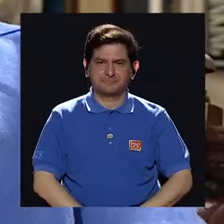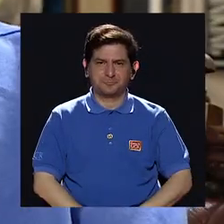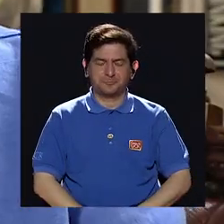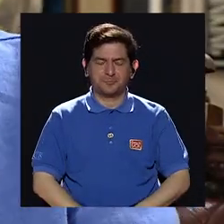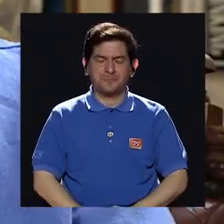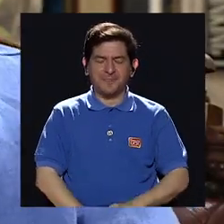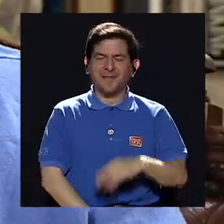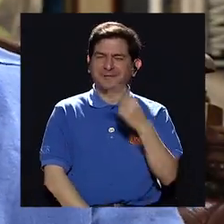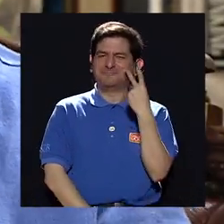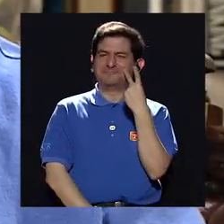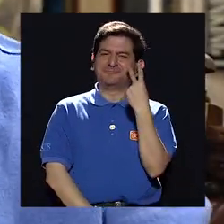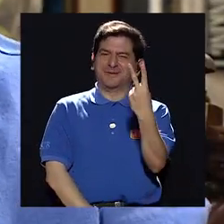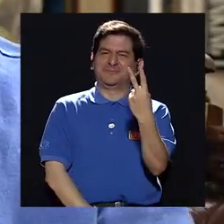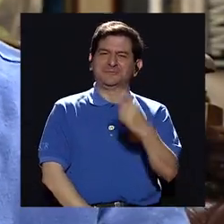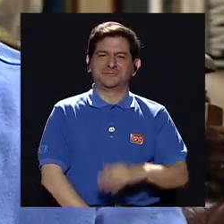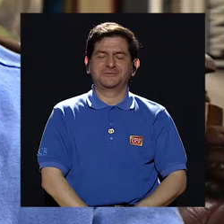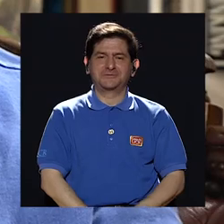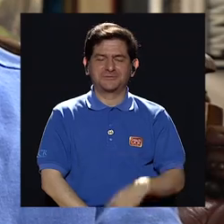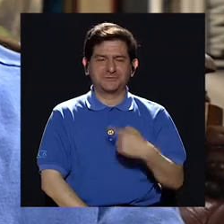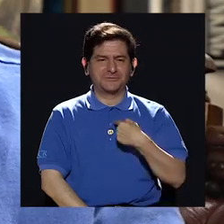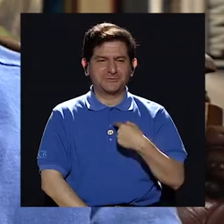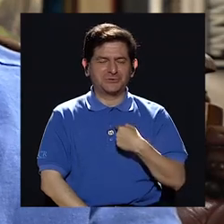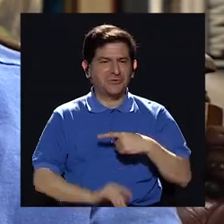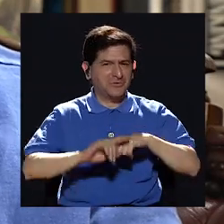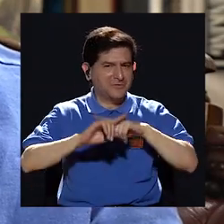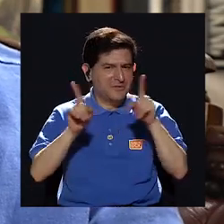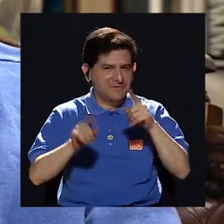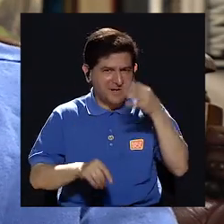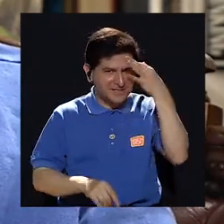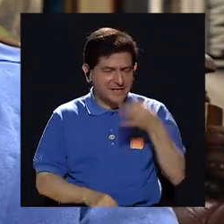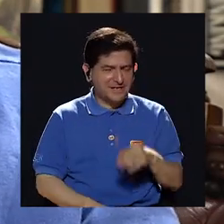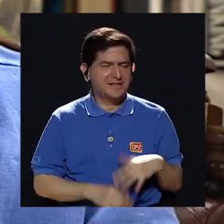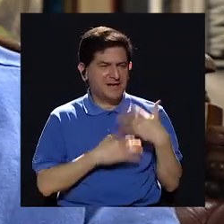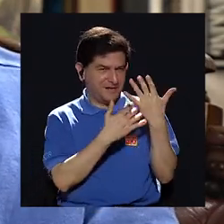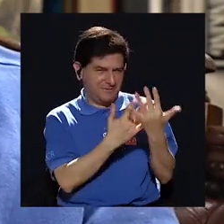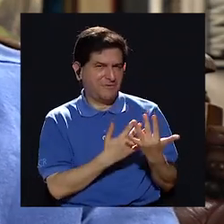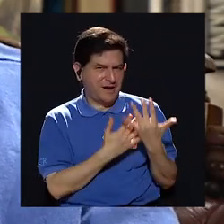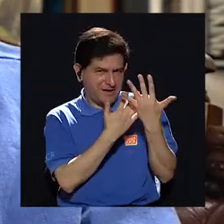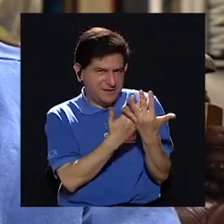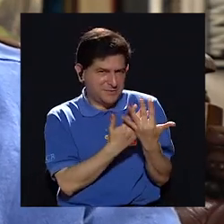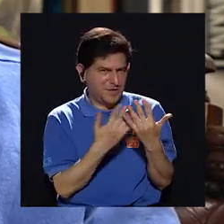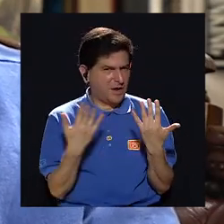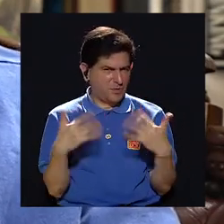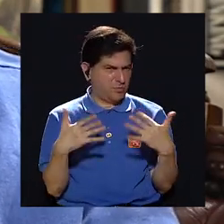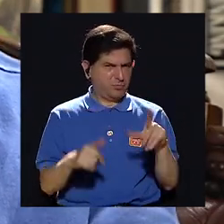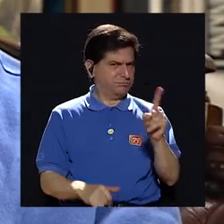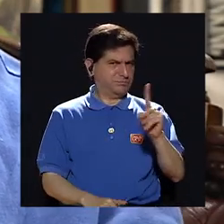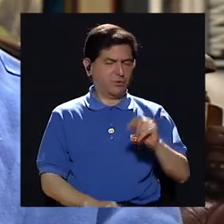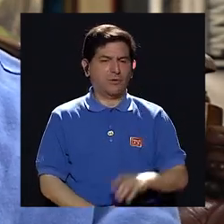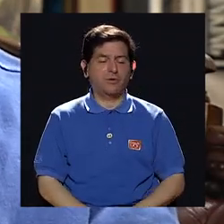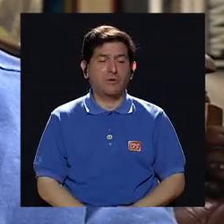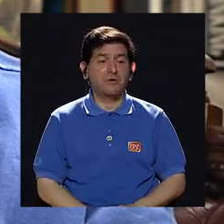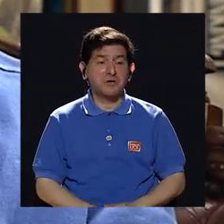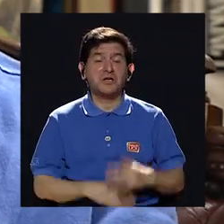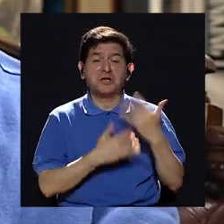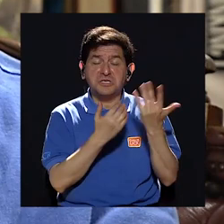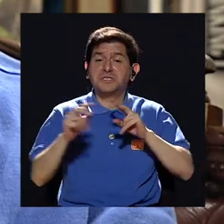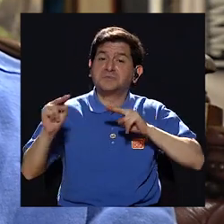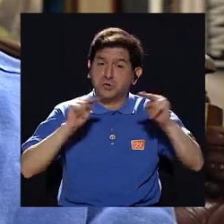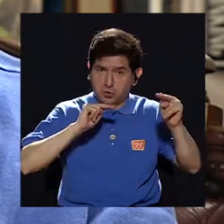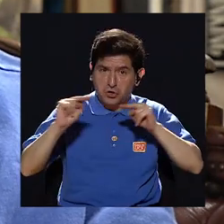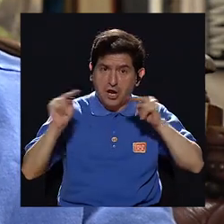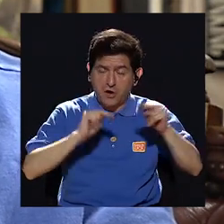Vamos a ver yo discrepo Marlon que se prolongó muchísimo se prolongó muchísimo la